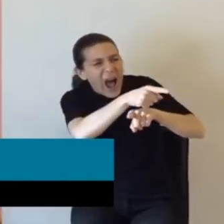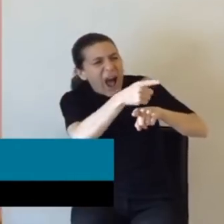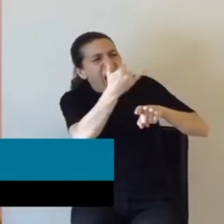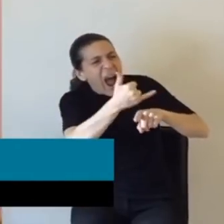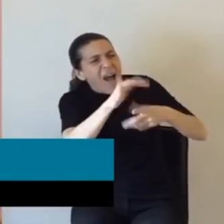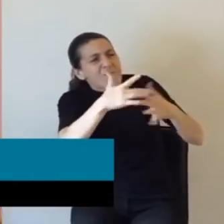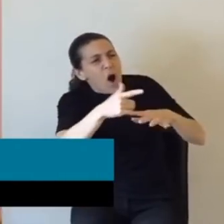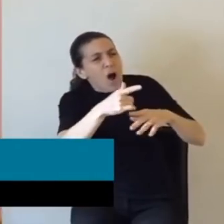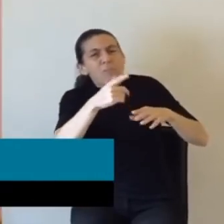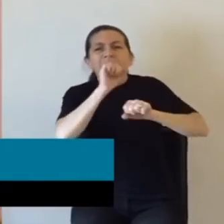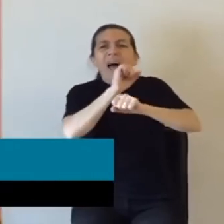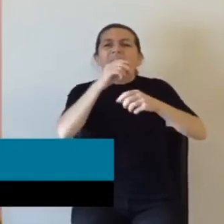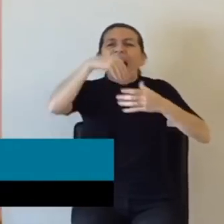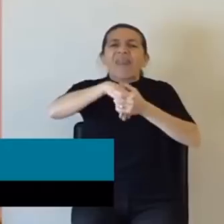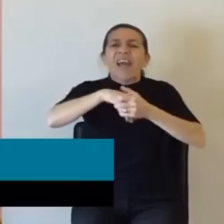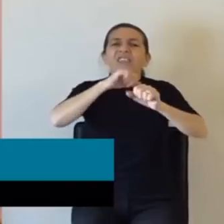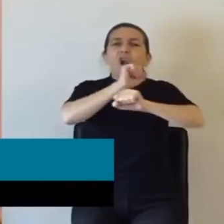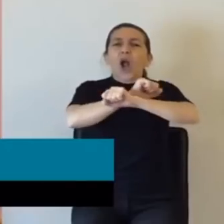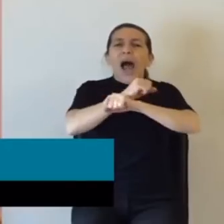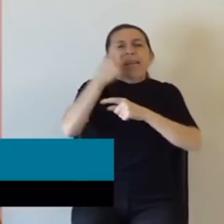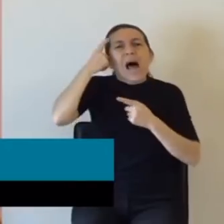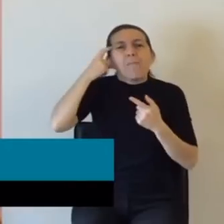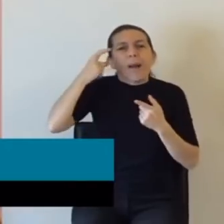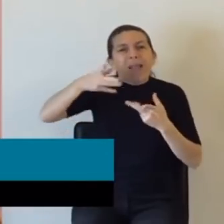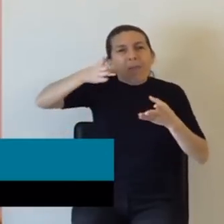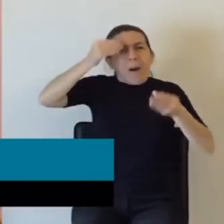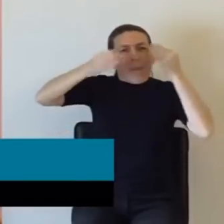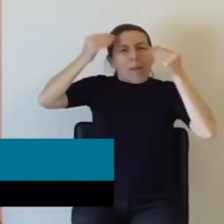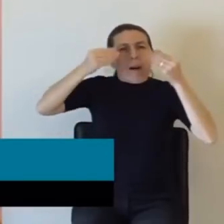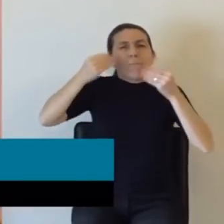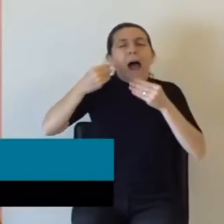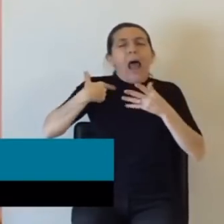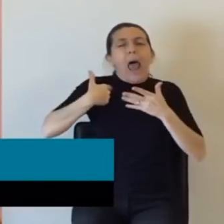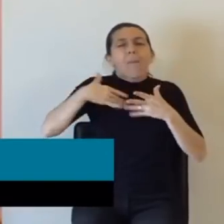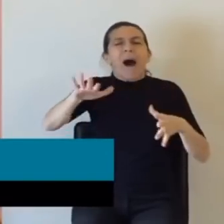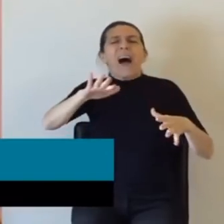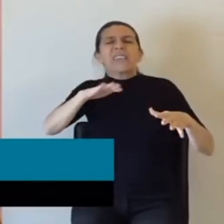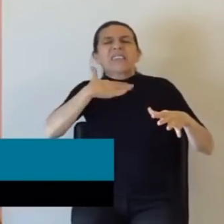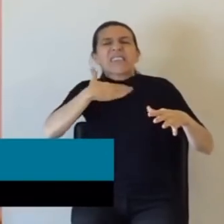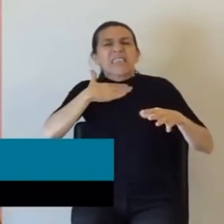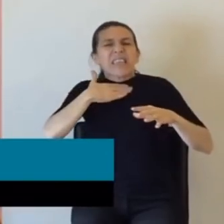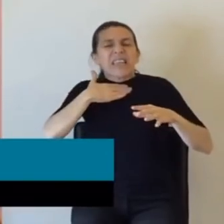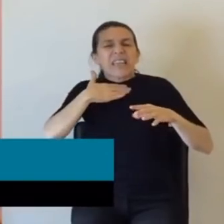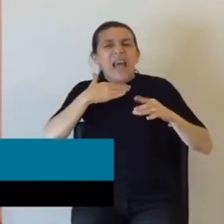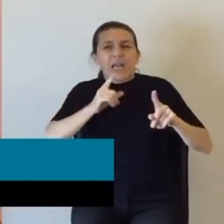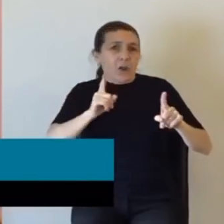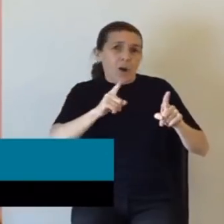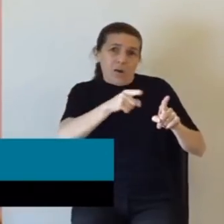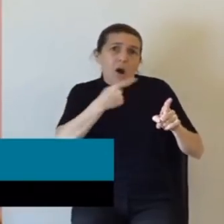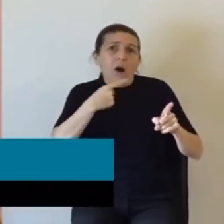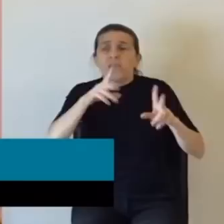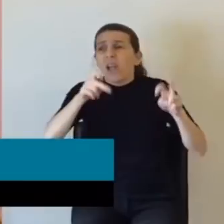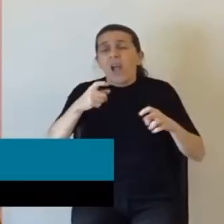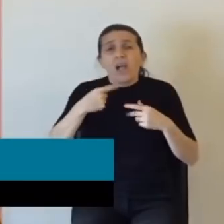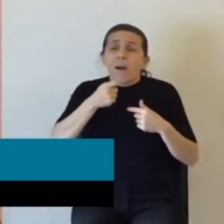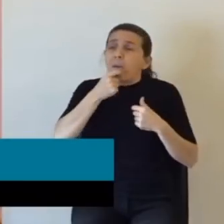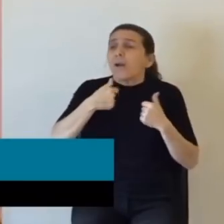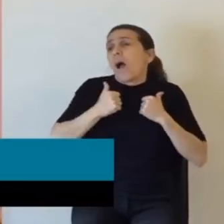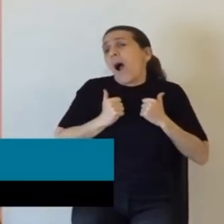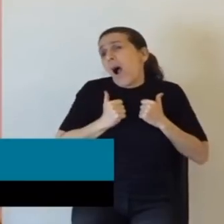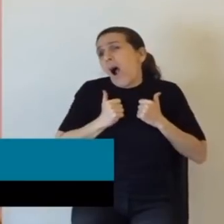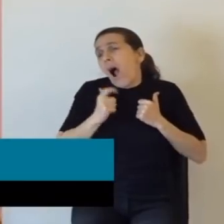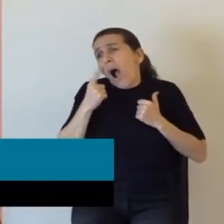Después ven series donde muestran cómo en la cárcel se perfeccionan ciertas técnicas. Eso no importa a la hora de legislar. Por un lado mirar la tele,